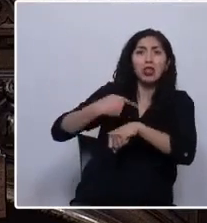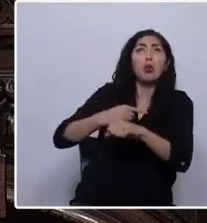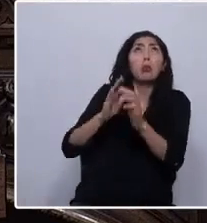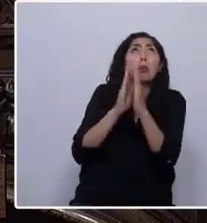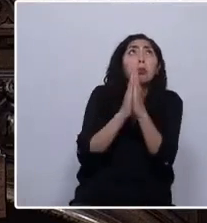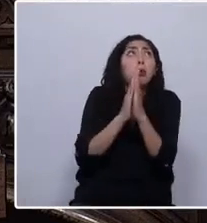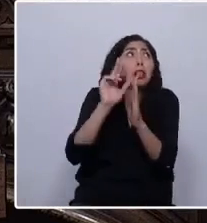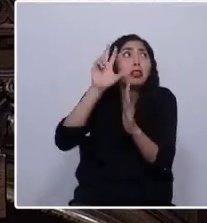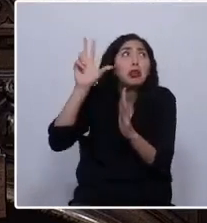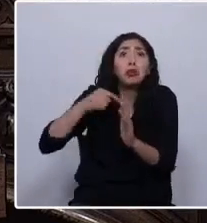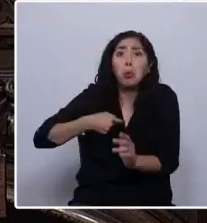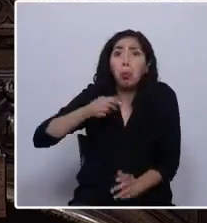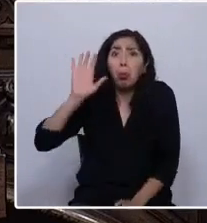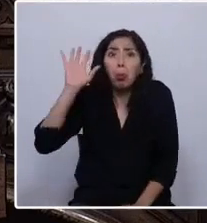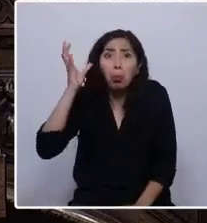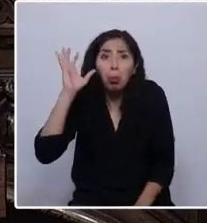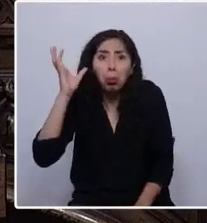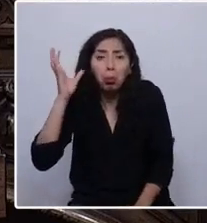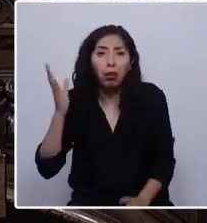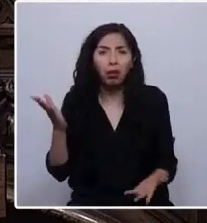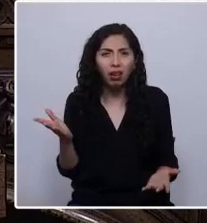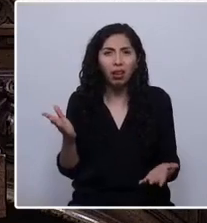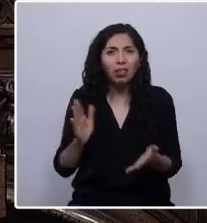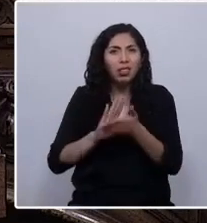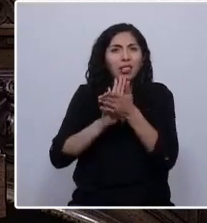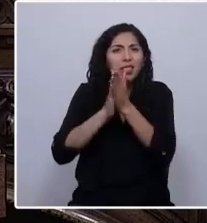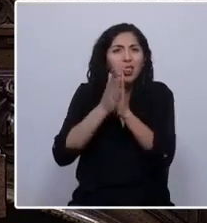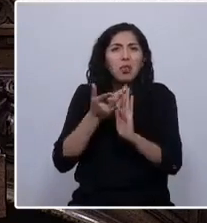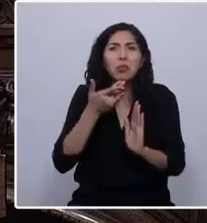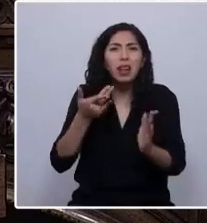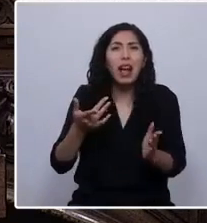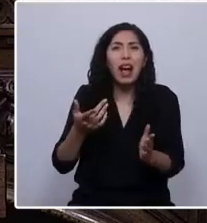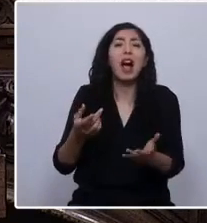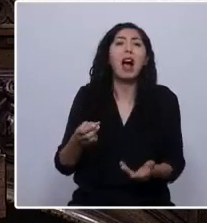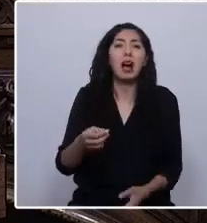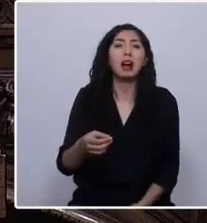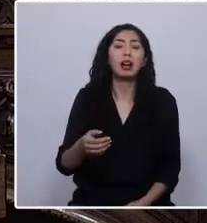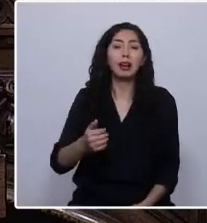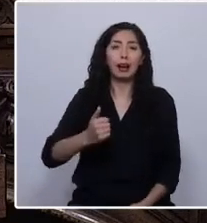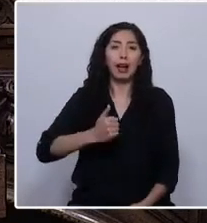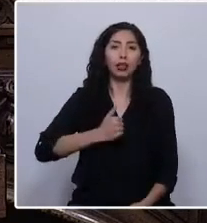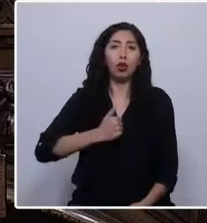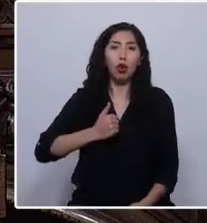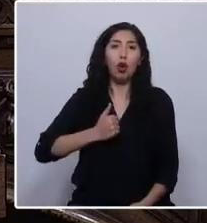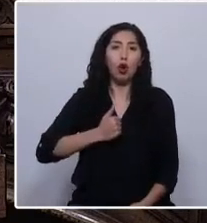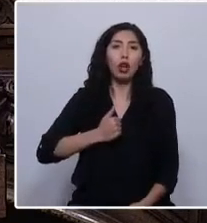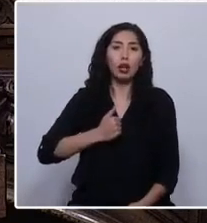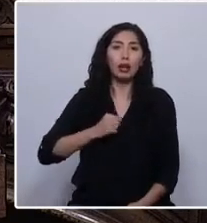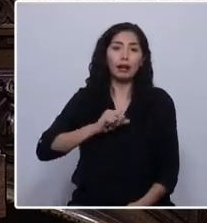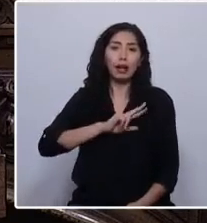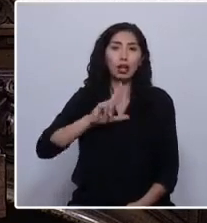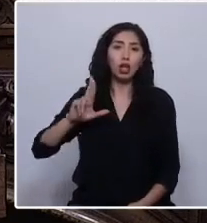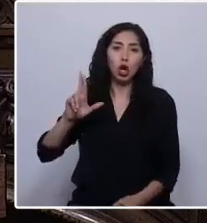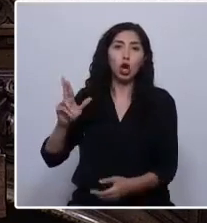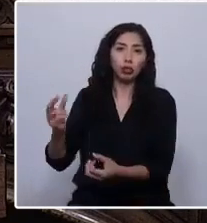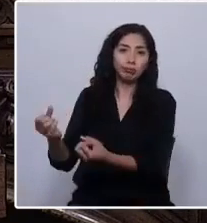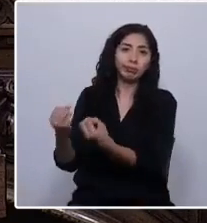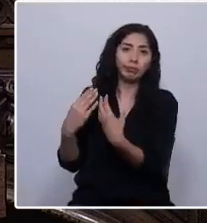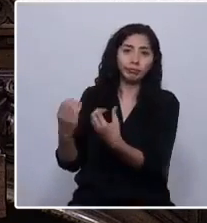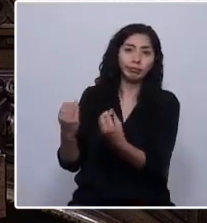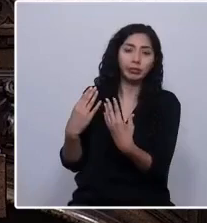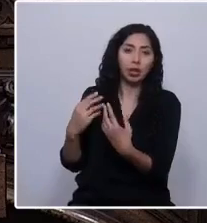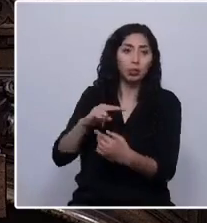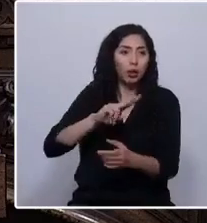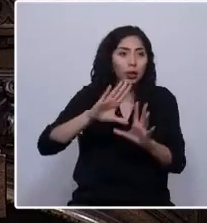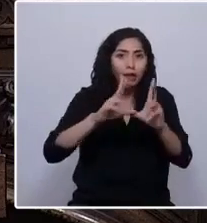nunca comprendí, todo a consecuencia de la evangelización católica. Nuestros ancestros fueron motivo de